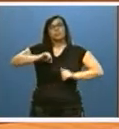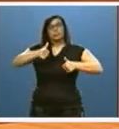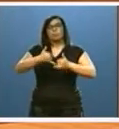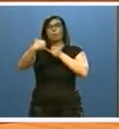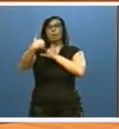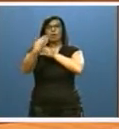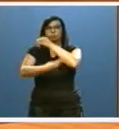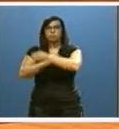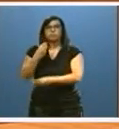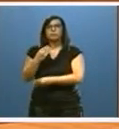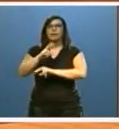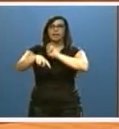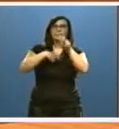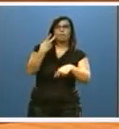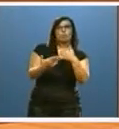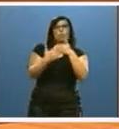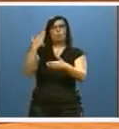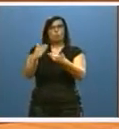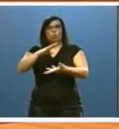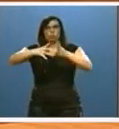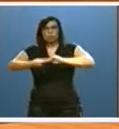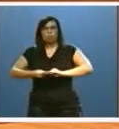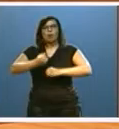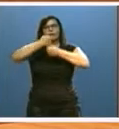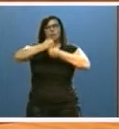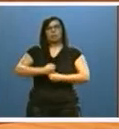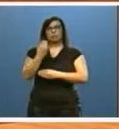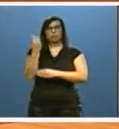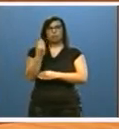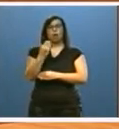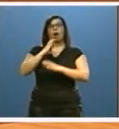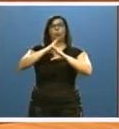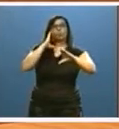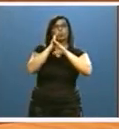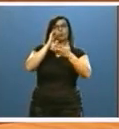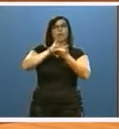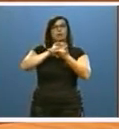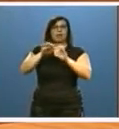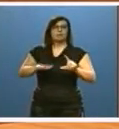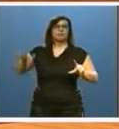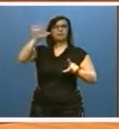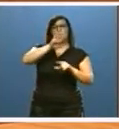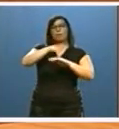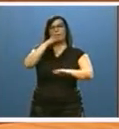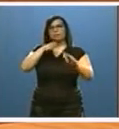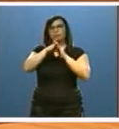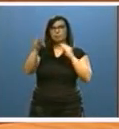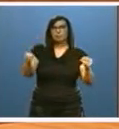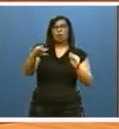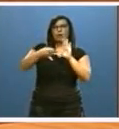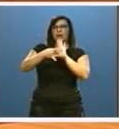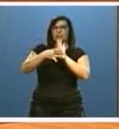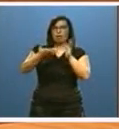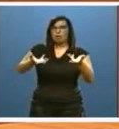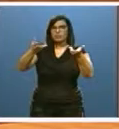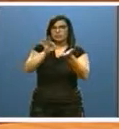línea de actuaciones de reforma y modernización de las estaciones de autobuses de la comunidad para mejorar su accesibilidad, la calidad en la prestación